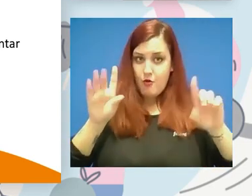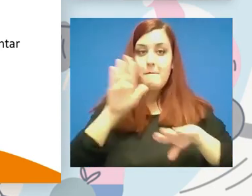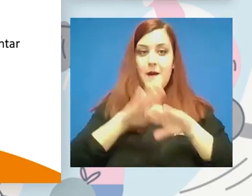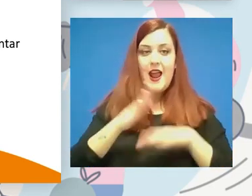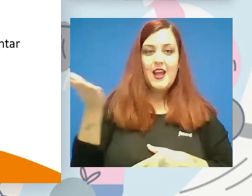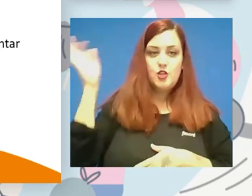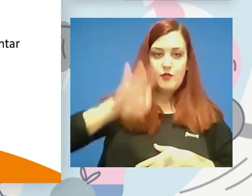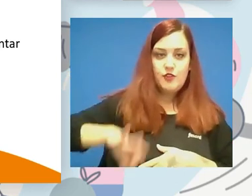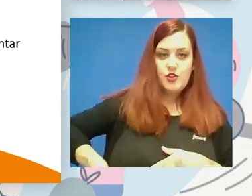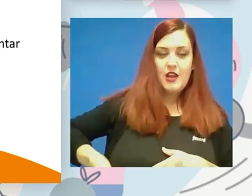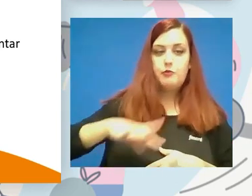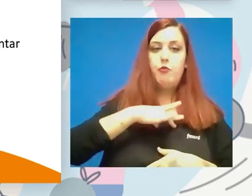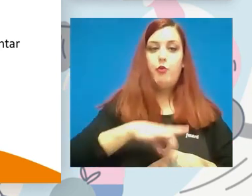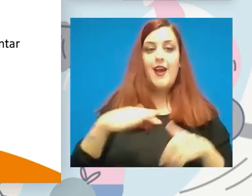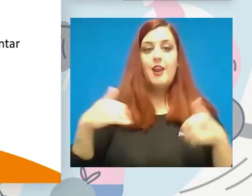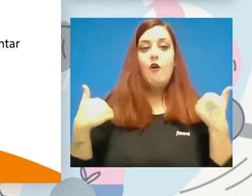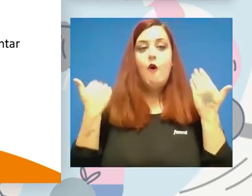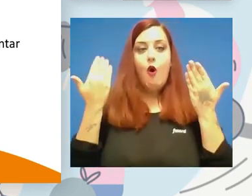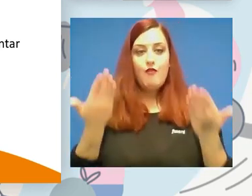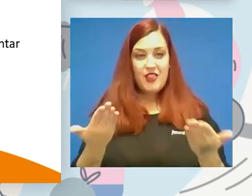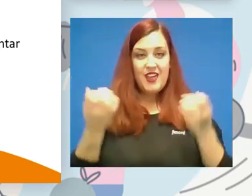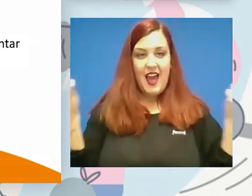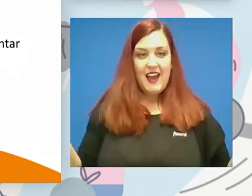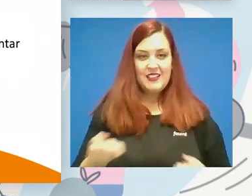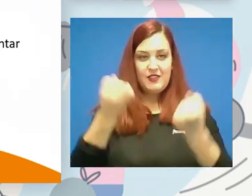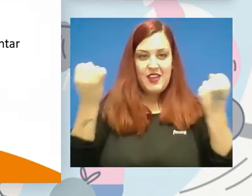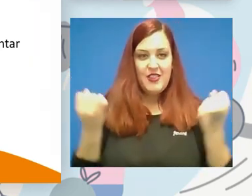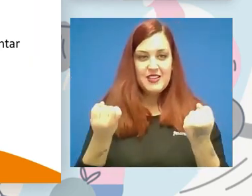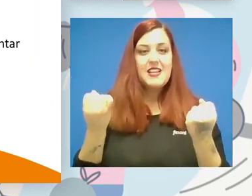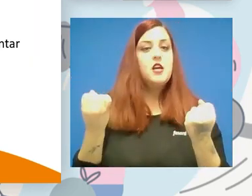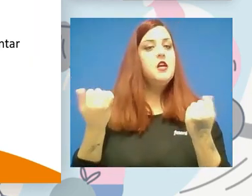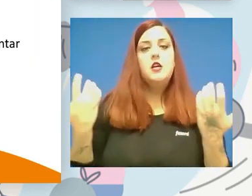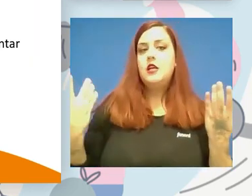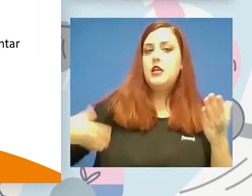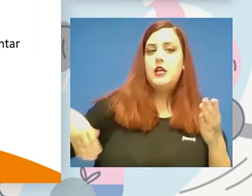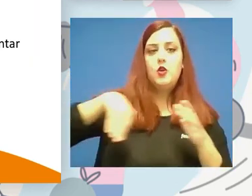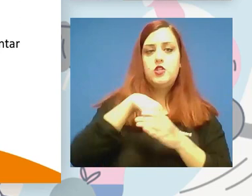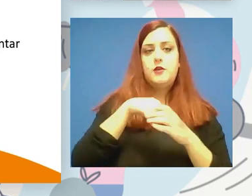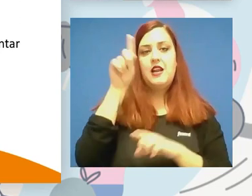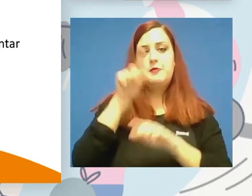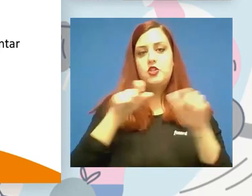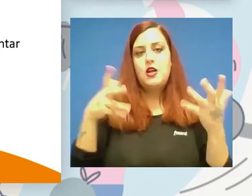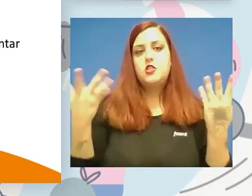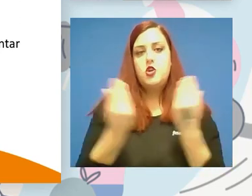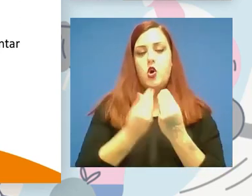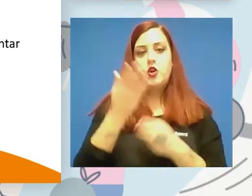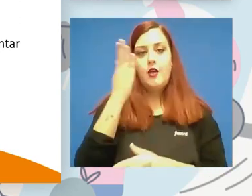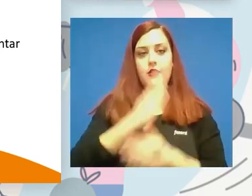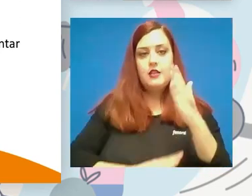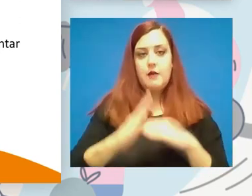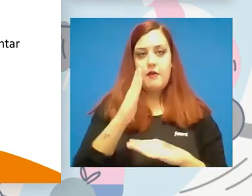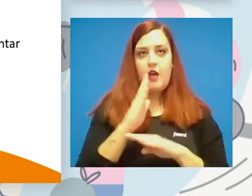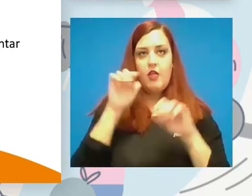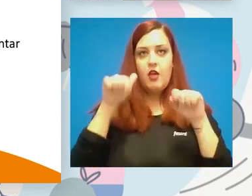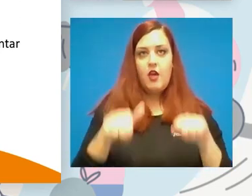que tienen que ofrecer actividades inclusivas a las personas con discapacidad y, como digo, este foro